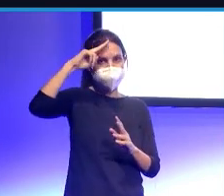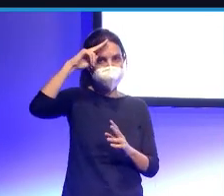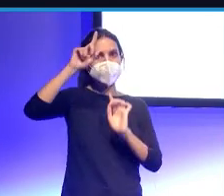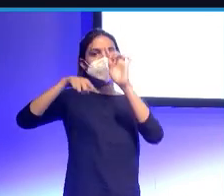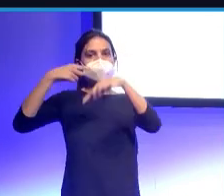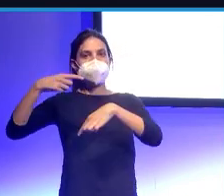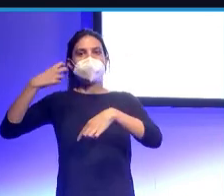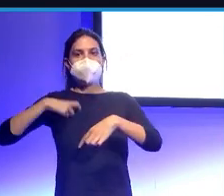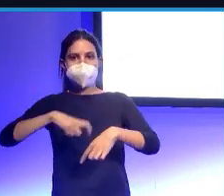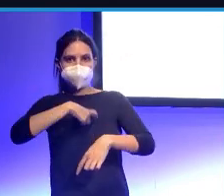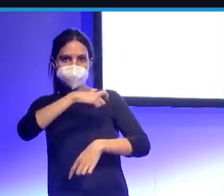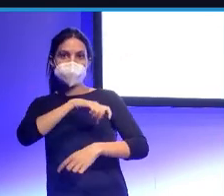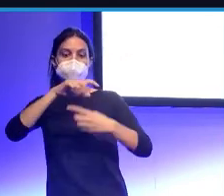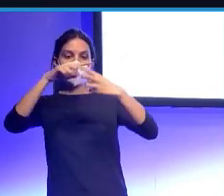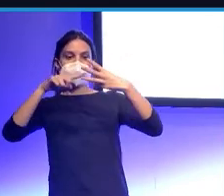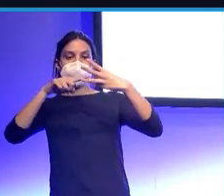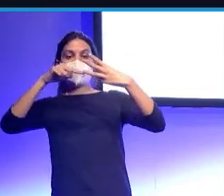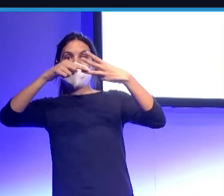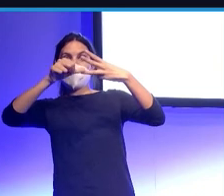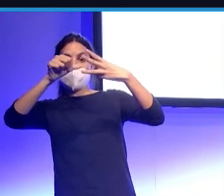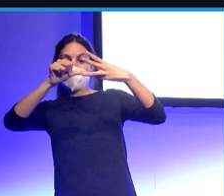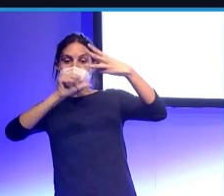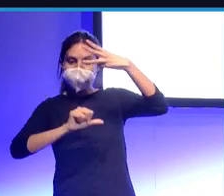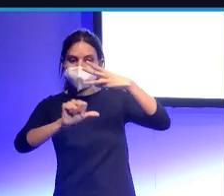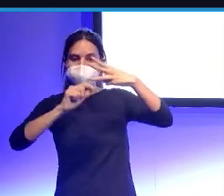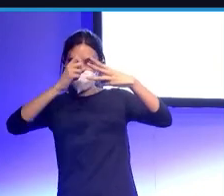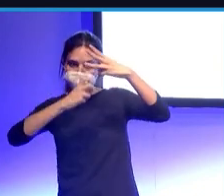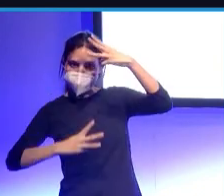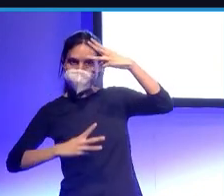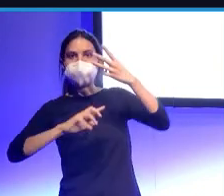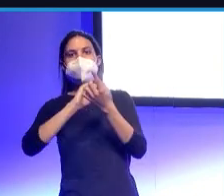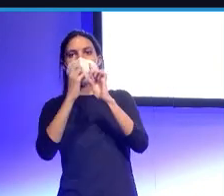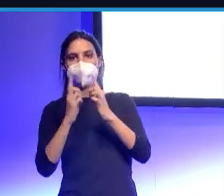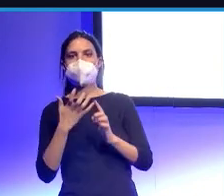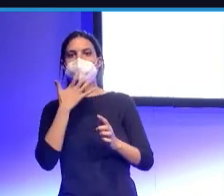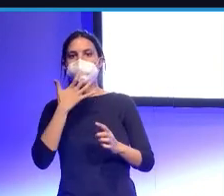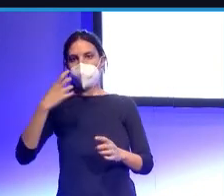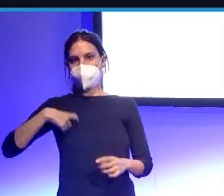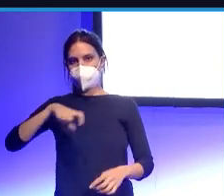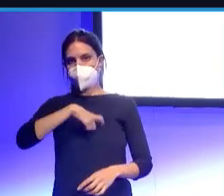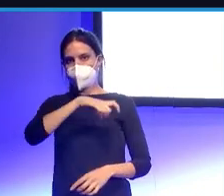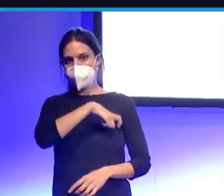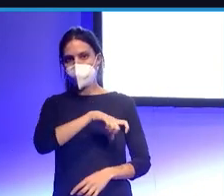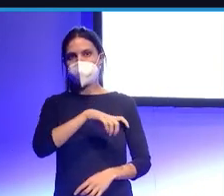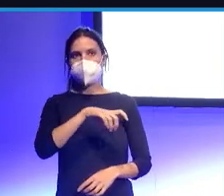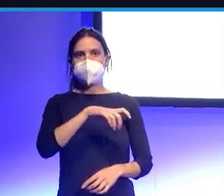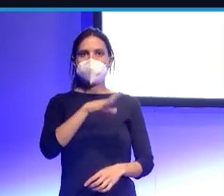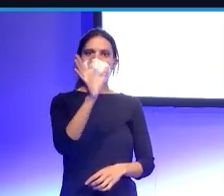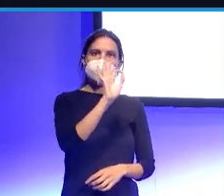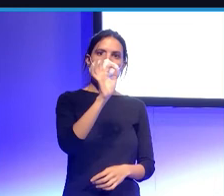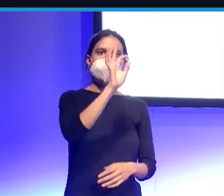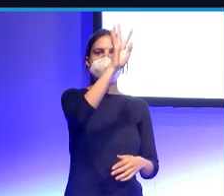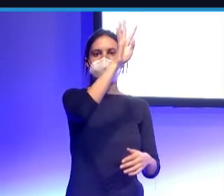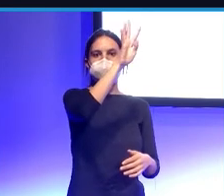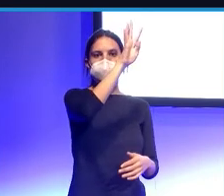y ahí ya sí que vemos algunos cambios, como el Atletic que está cuarto, ¿sabes? Y, bueno, vamos al Barcelona